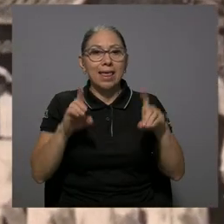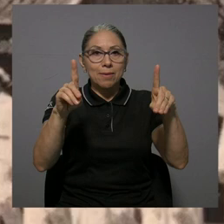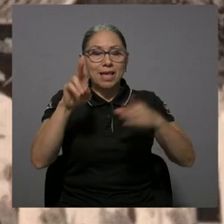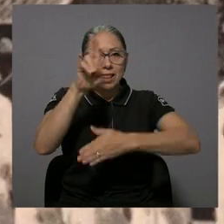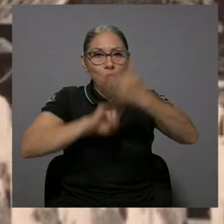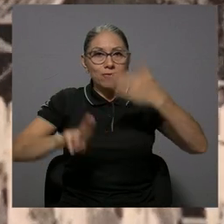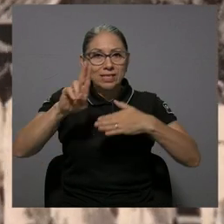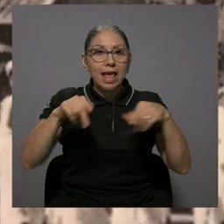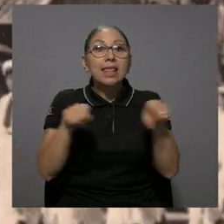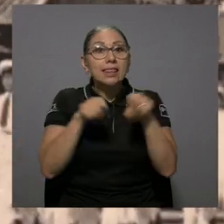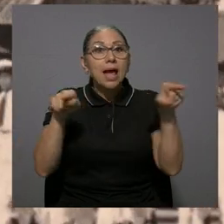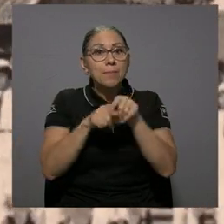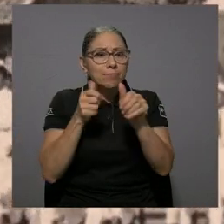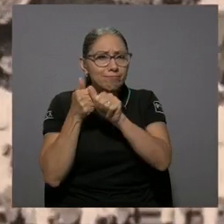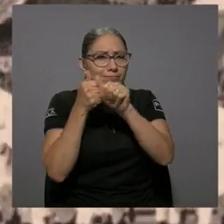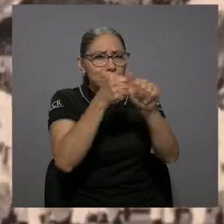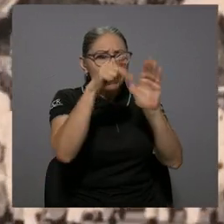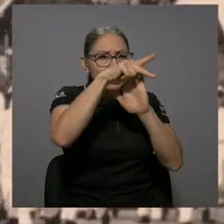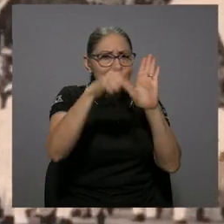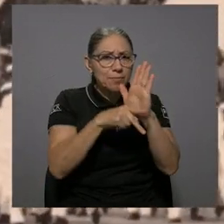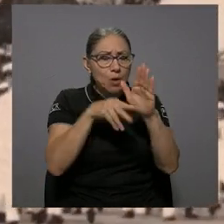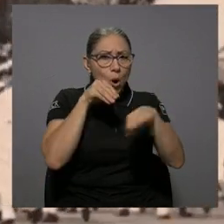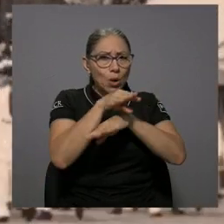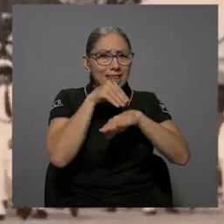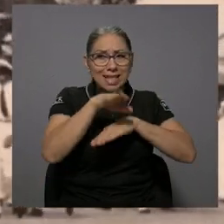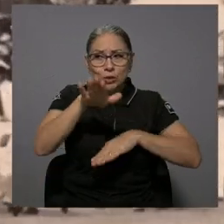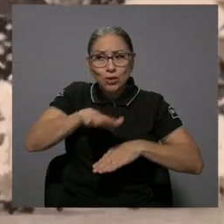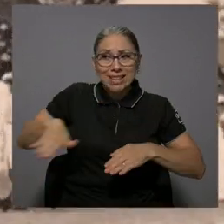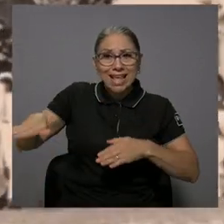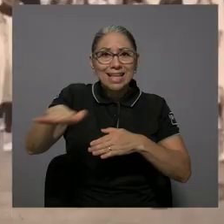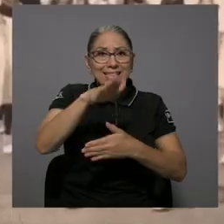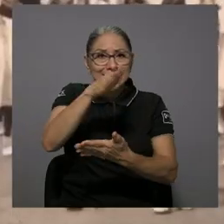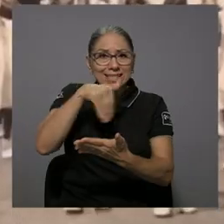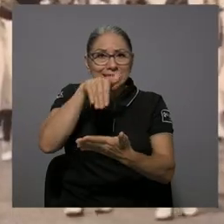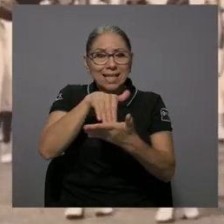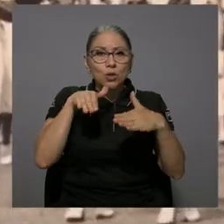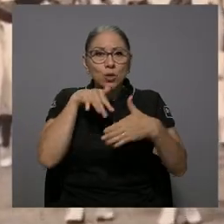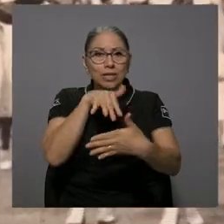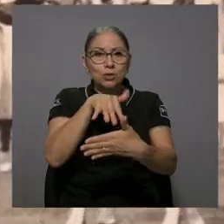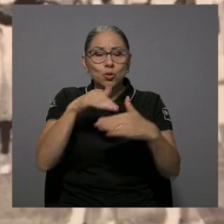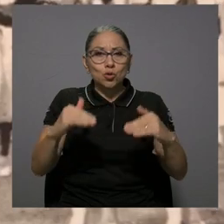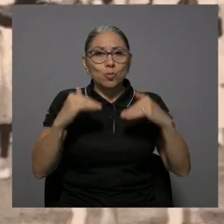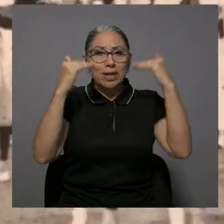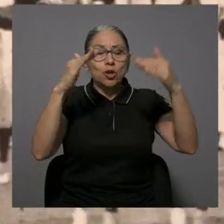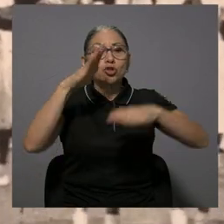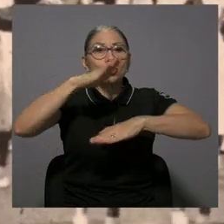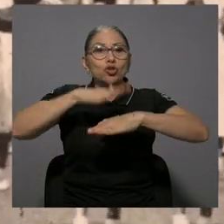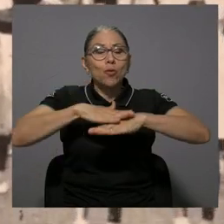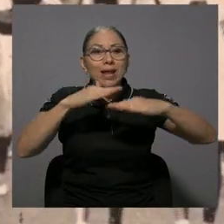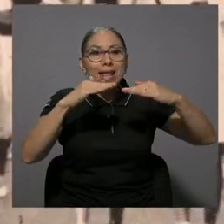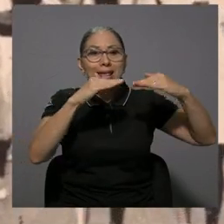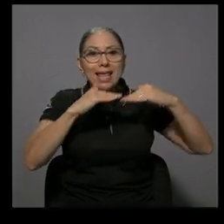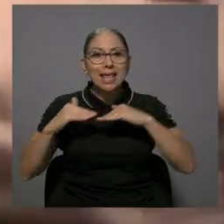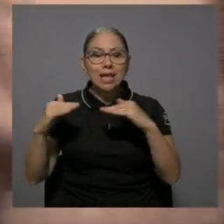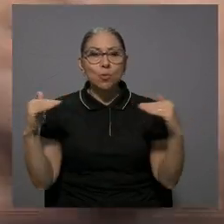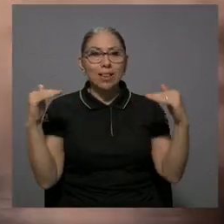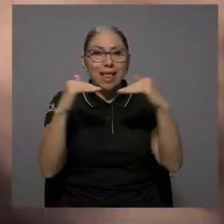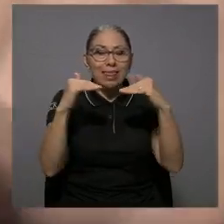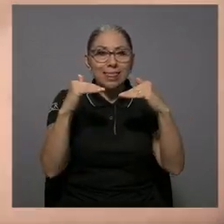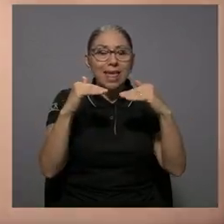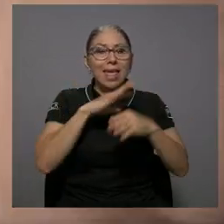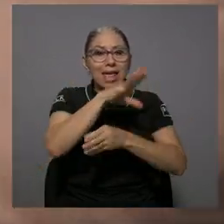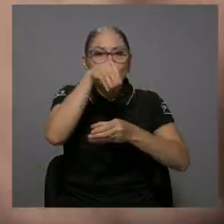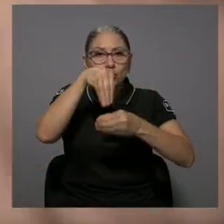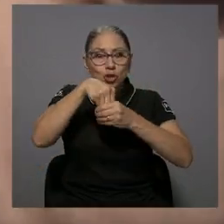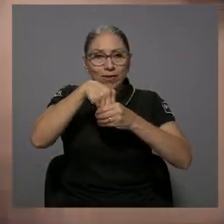vez, sigue uno de los principios orientadores de este centro de estudios superiores en cuanto a igualdad e inclusividad de las